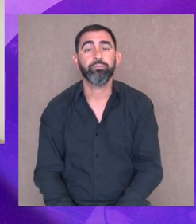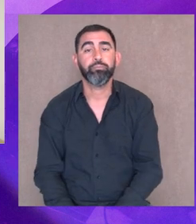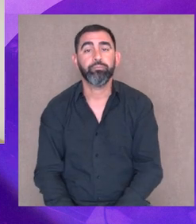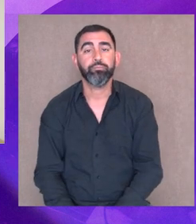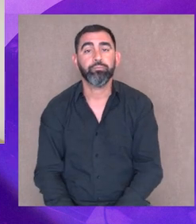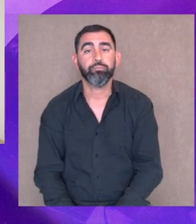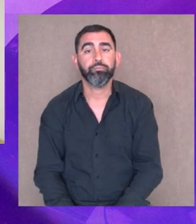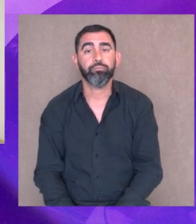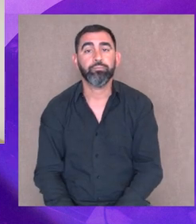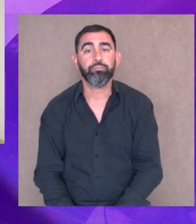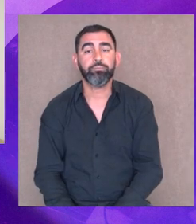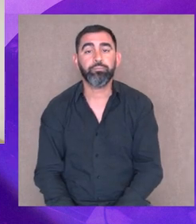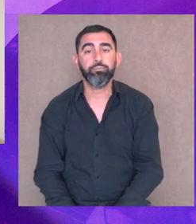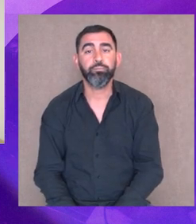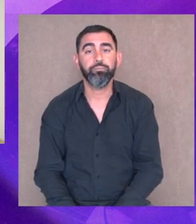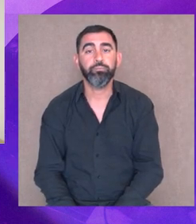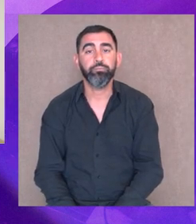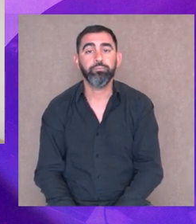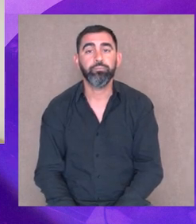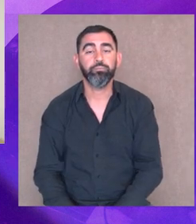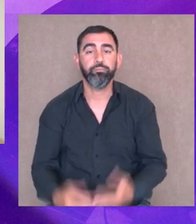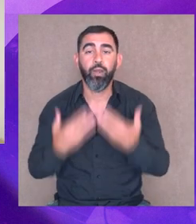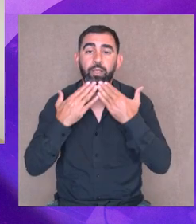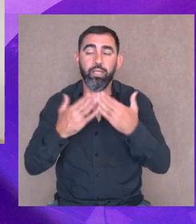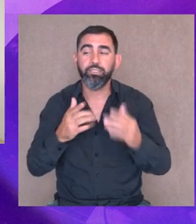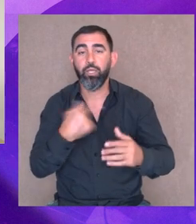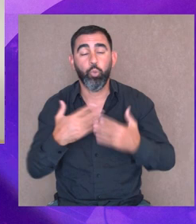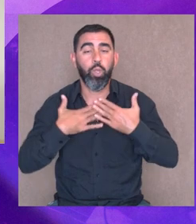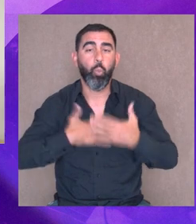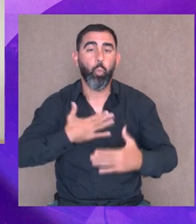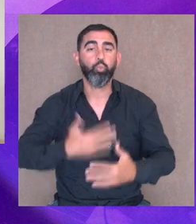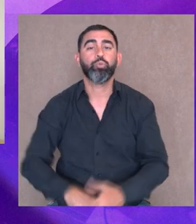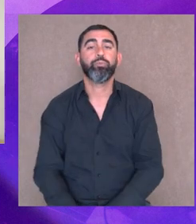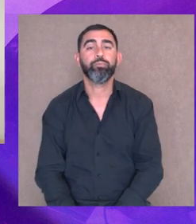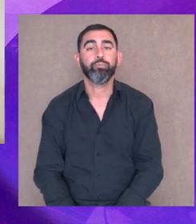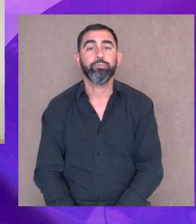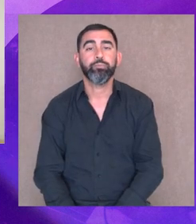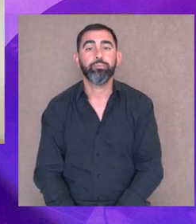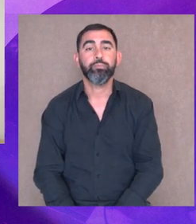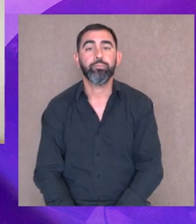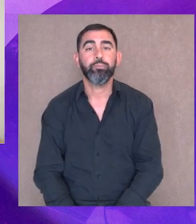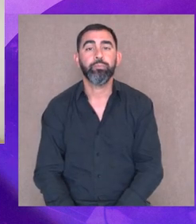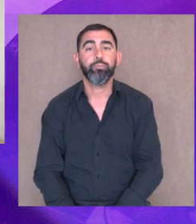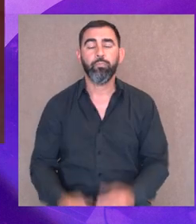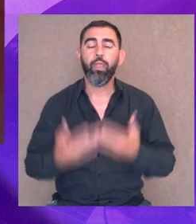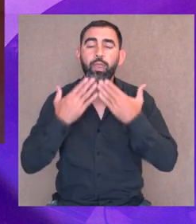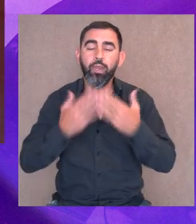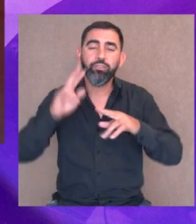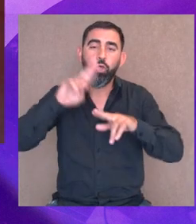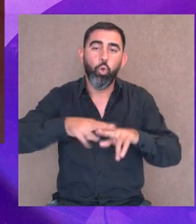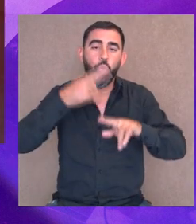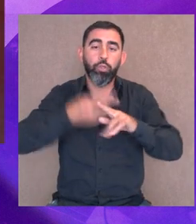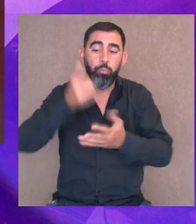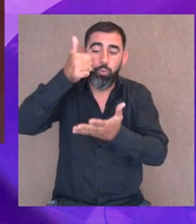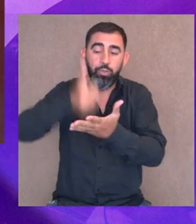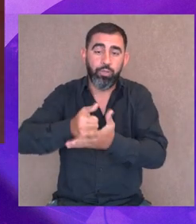Abrazo. Igualmente, chau, chau. Chau, gracias, muchas gracias, un placer enorme. Gracias. Gracias una